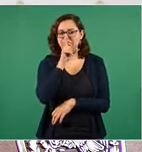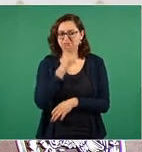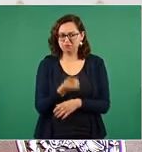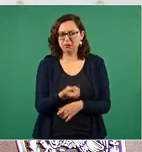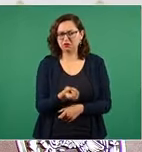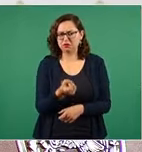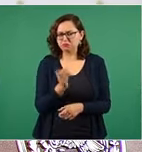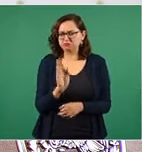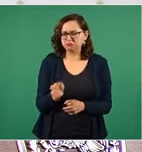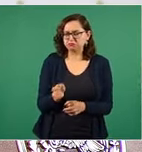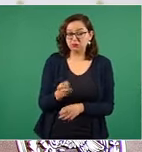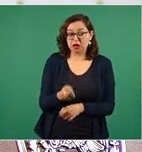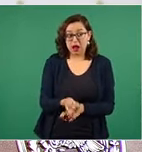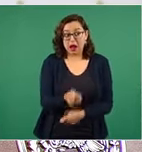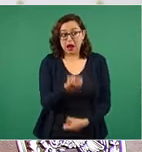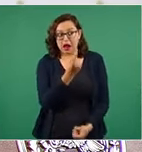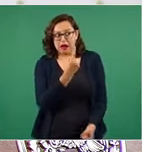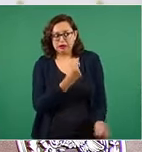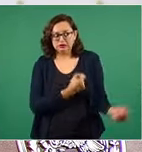a la primera